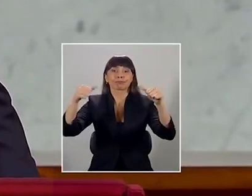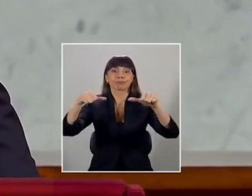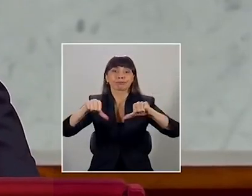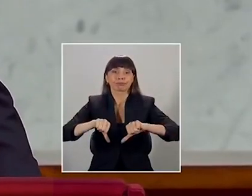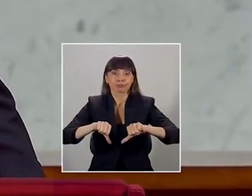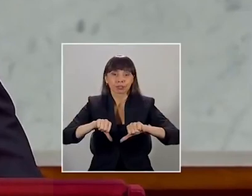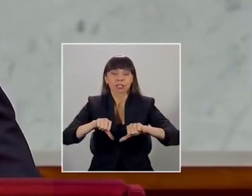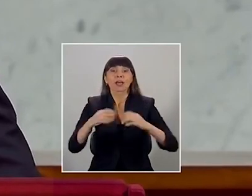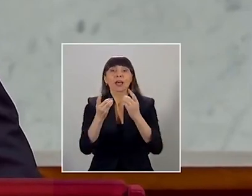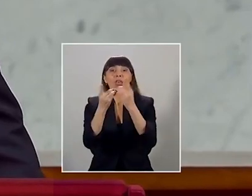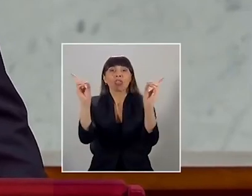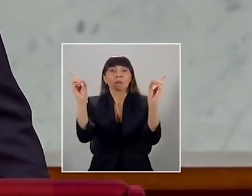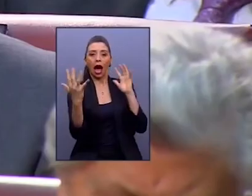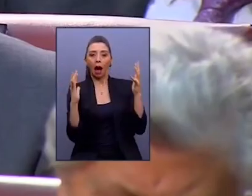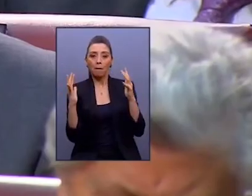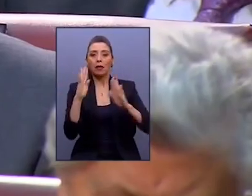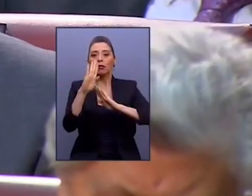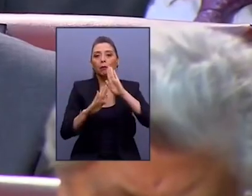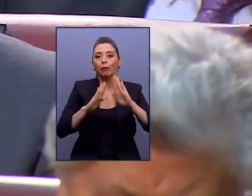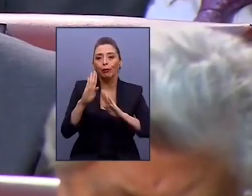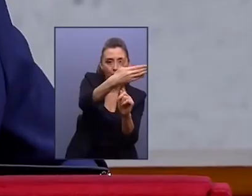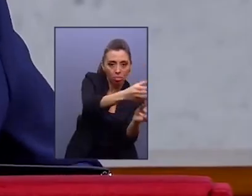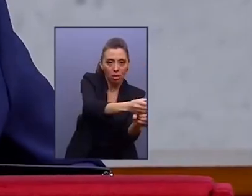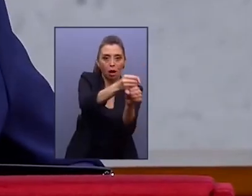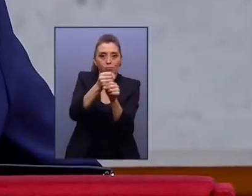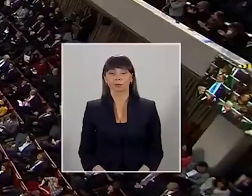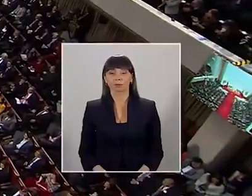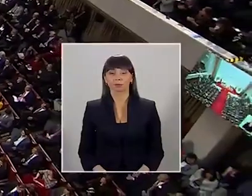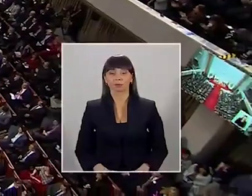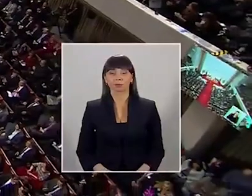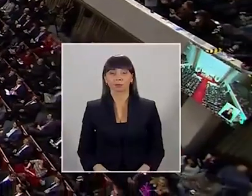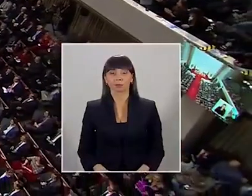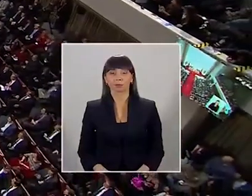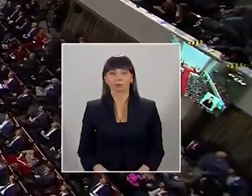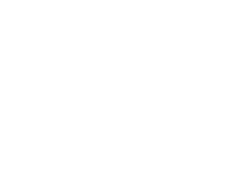derrumbando nuestra democracia. Muy buenas tardes y muchas gracias.